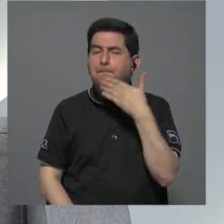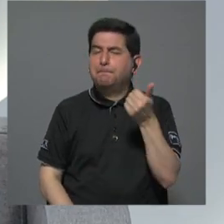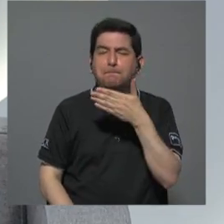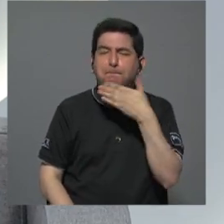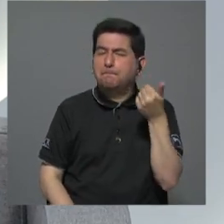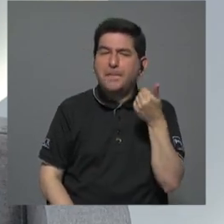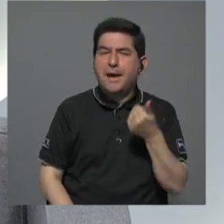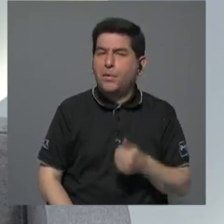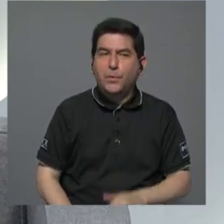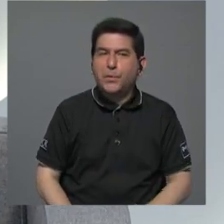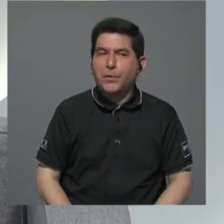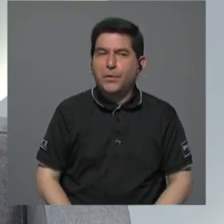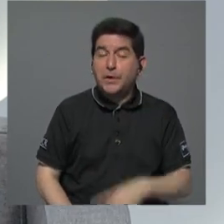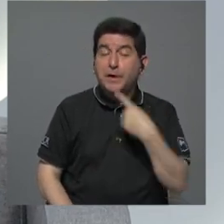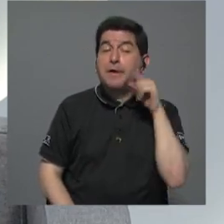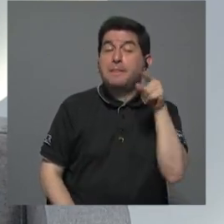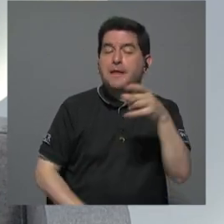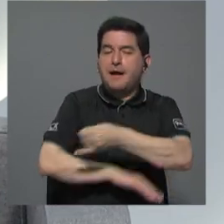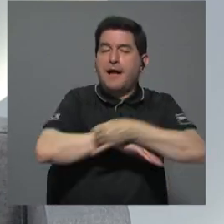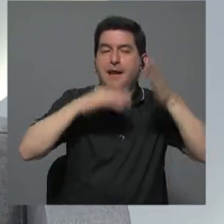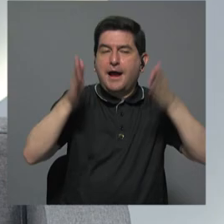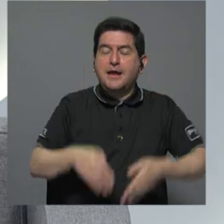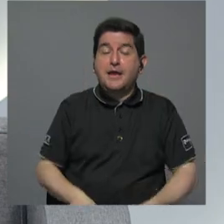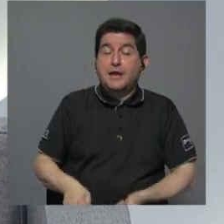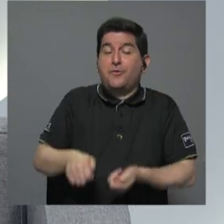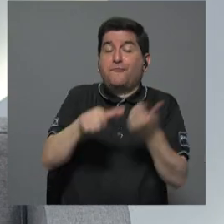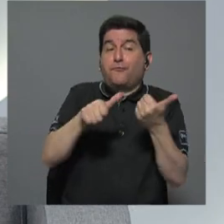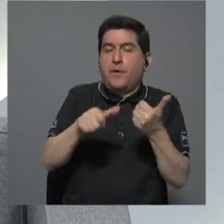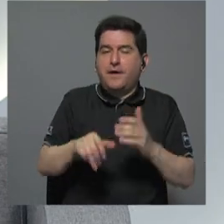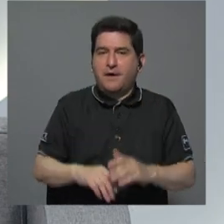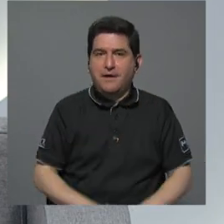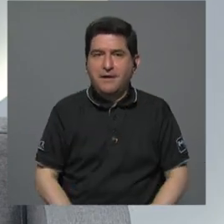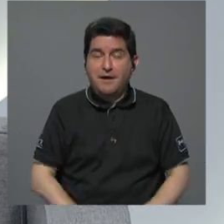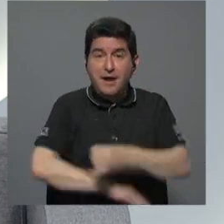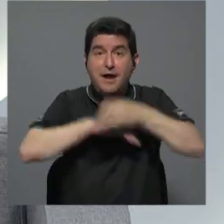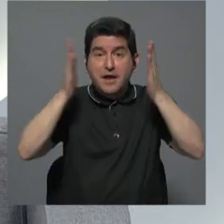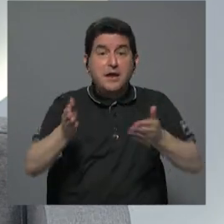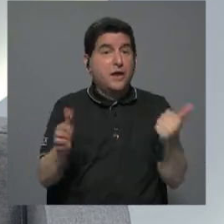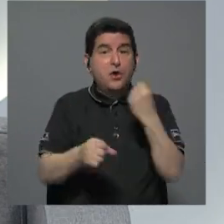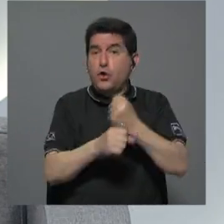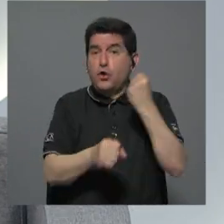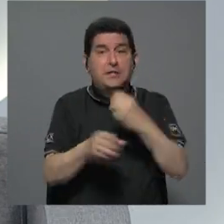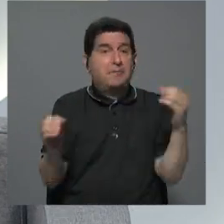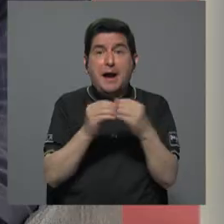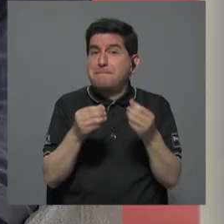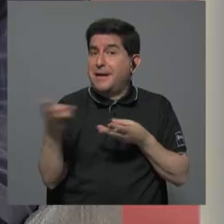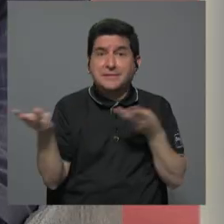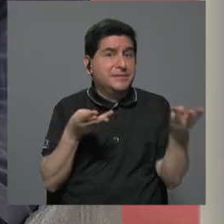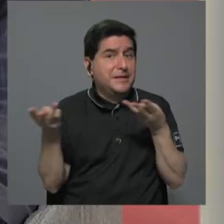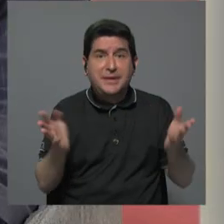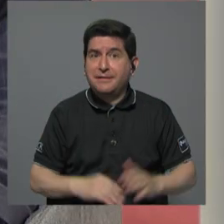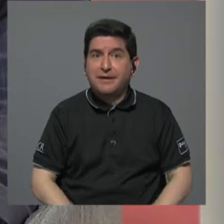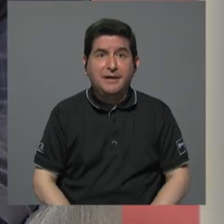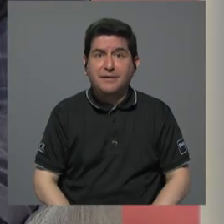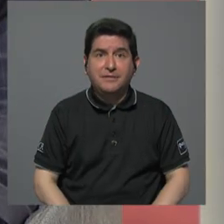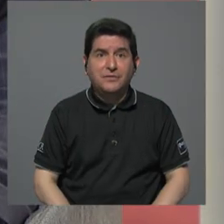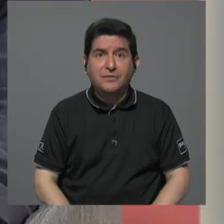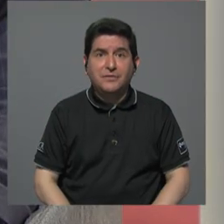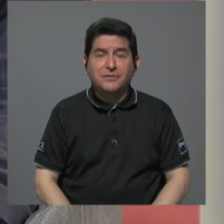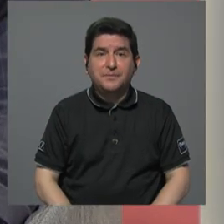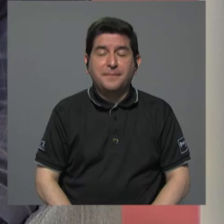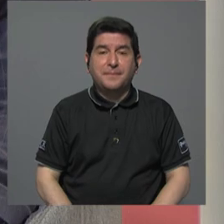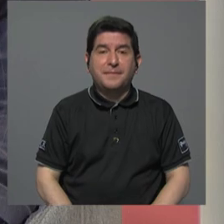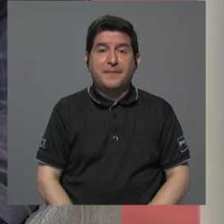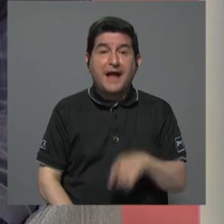decirle a ese ingeniero o lo sacan del juego y ese ingeniero no vuelve a tener trabajo en este mercado prácticamente no vuelve a tener trabajo porque